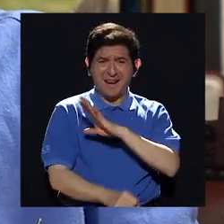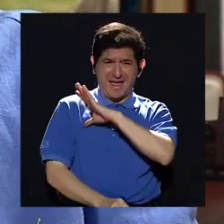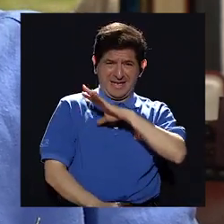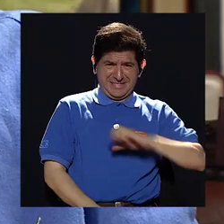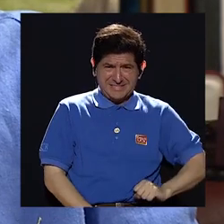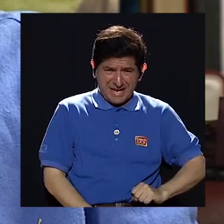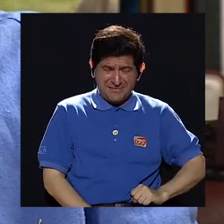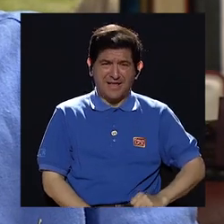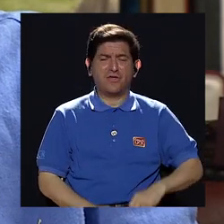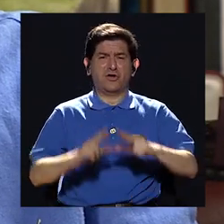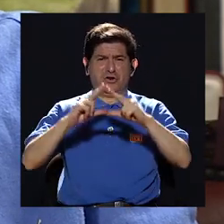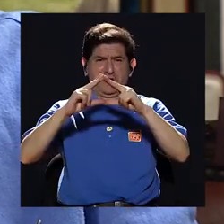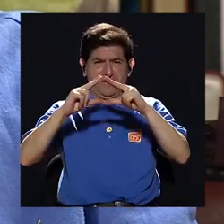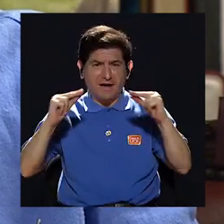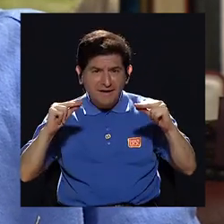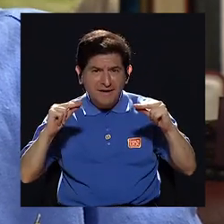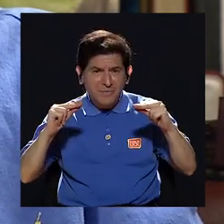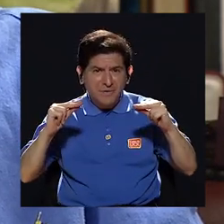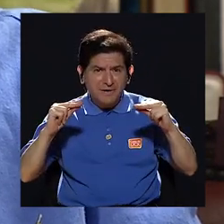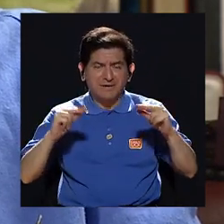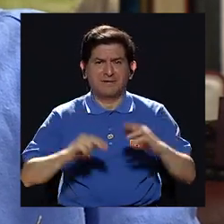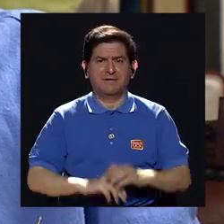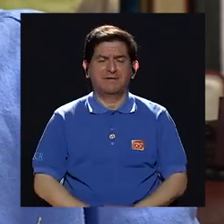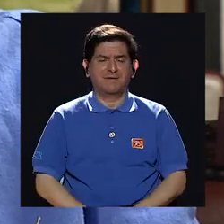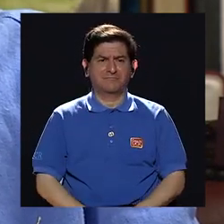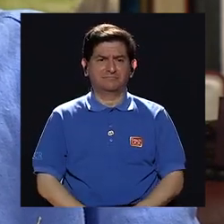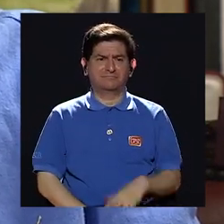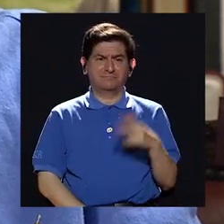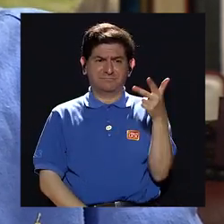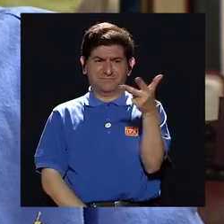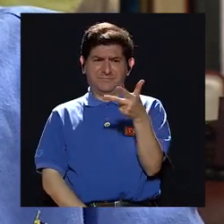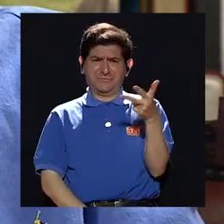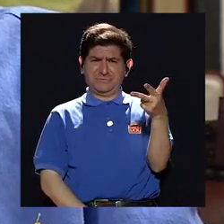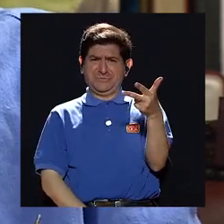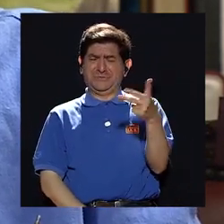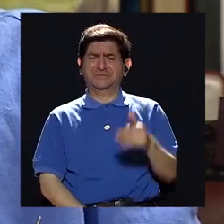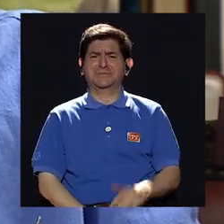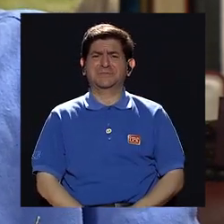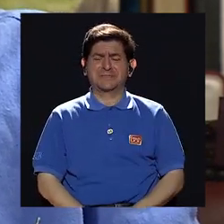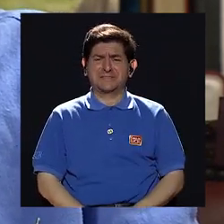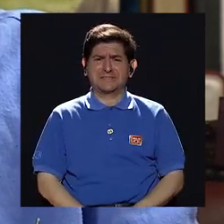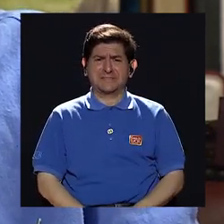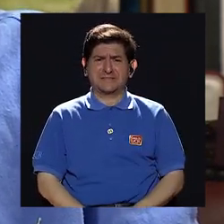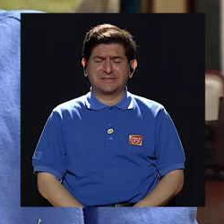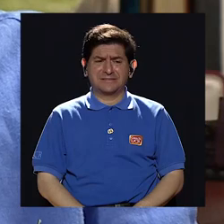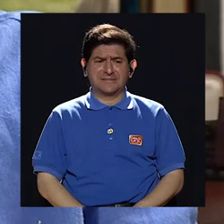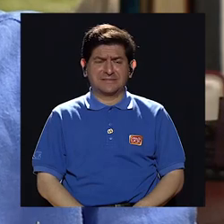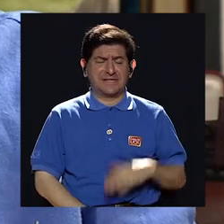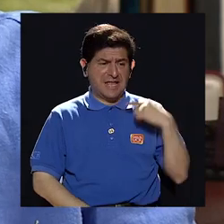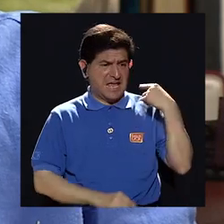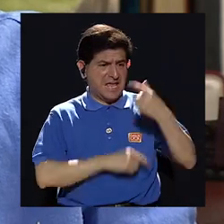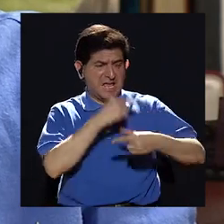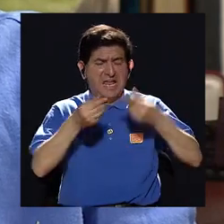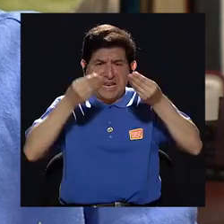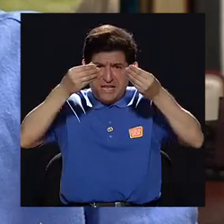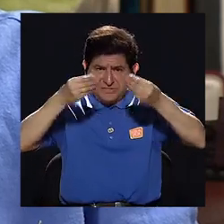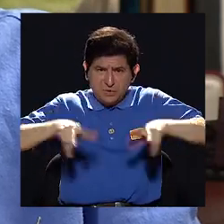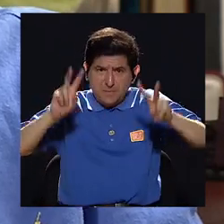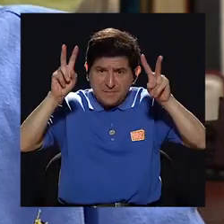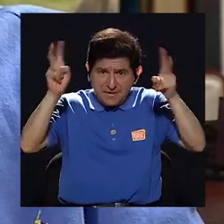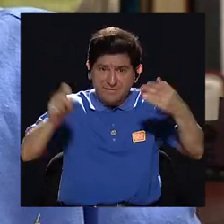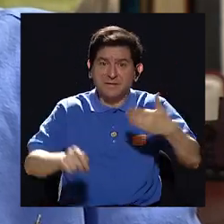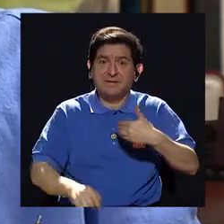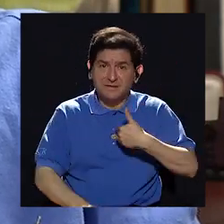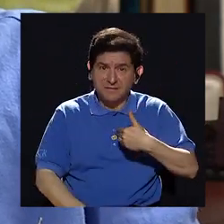El Salvador y Nicaragua tienen una generación perdida.